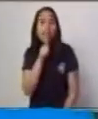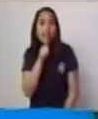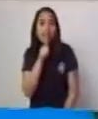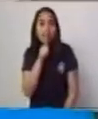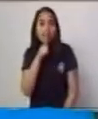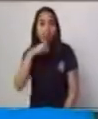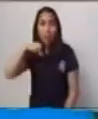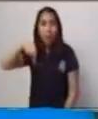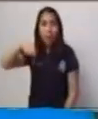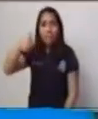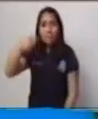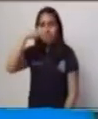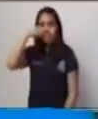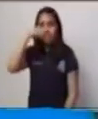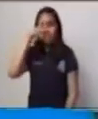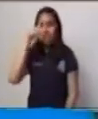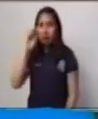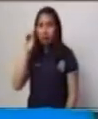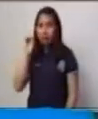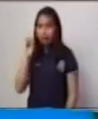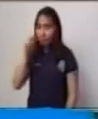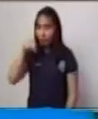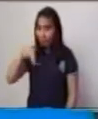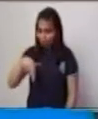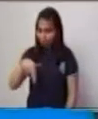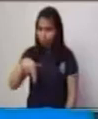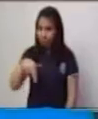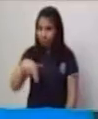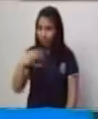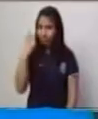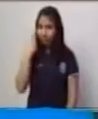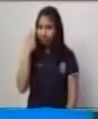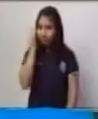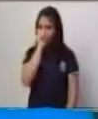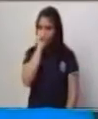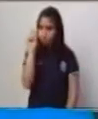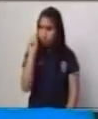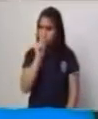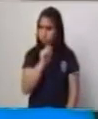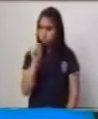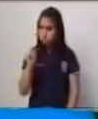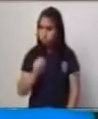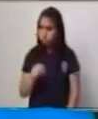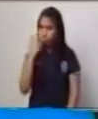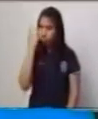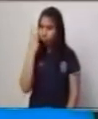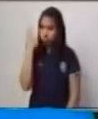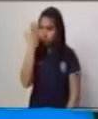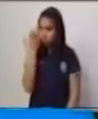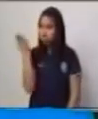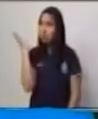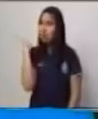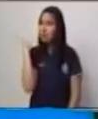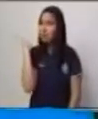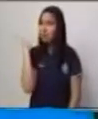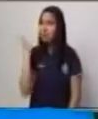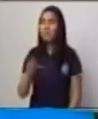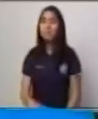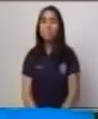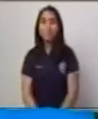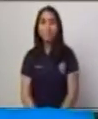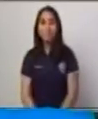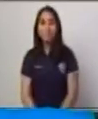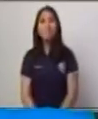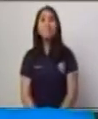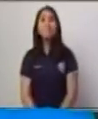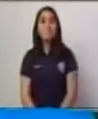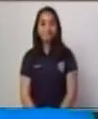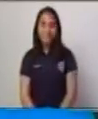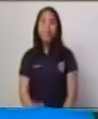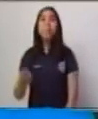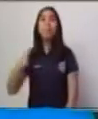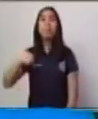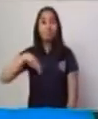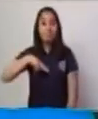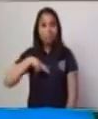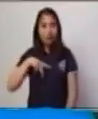desbloquear nuestro celular, unimos todos estos puntos y creamos así un patrón.